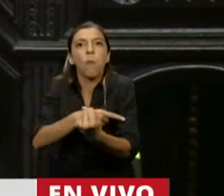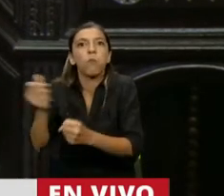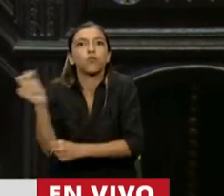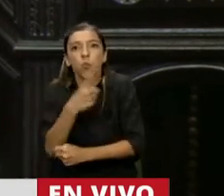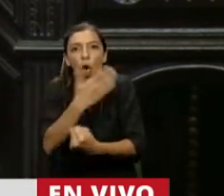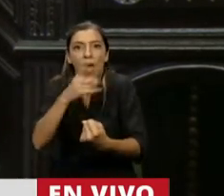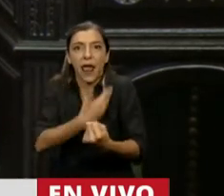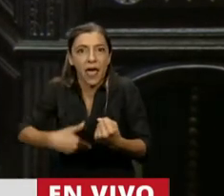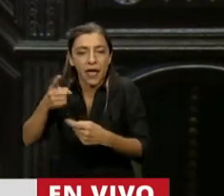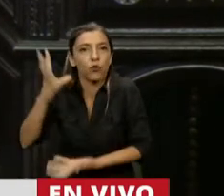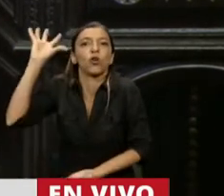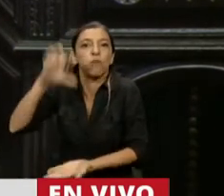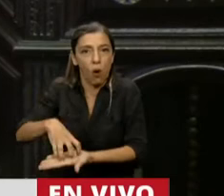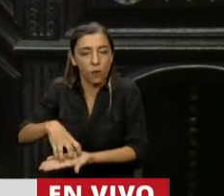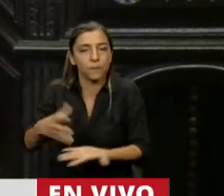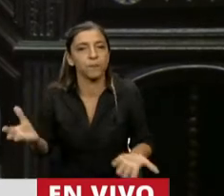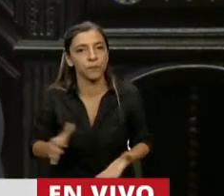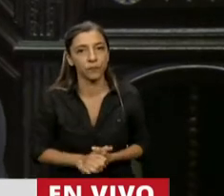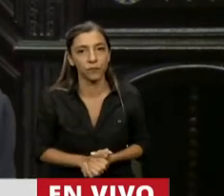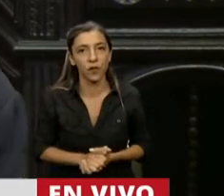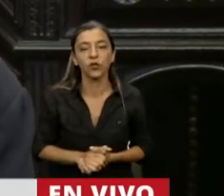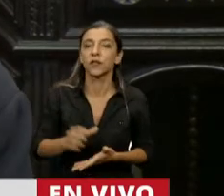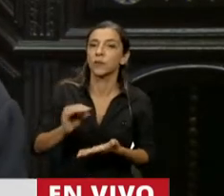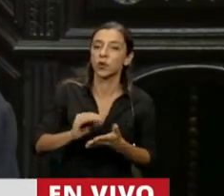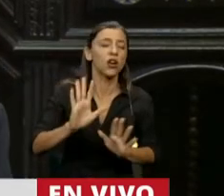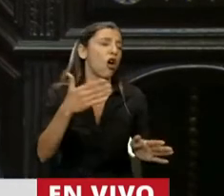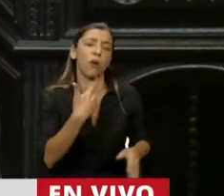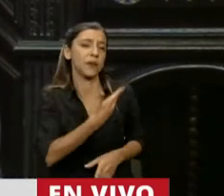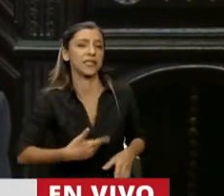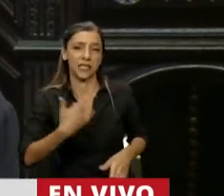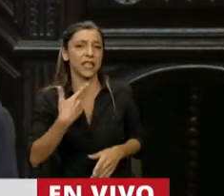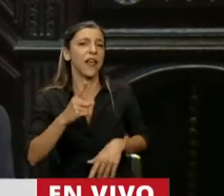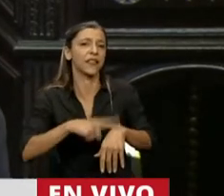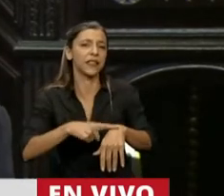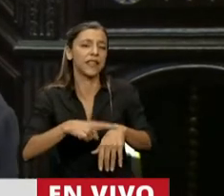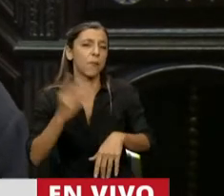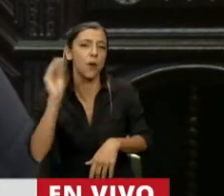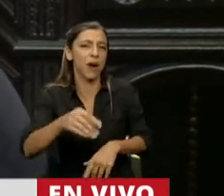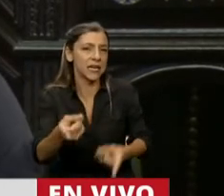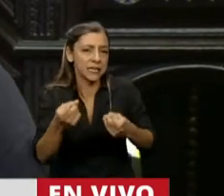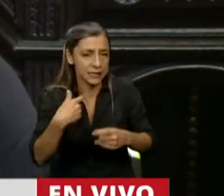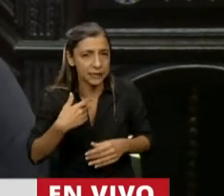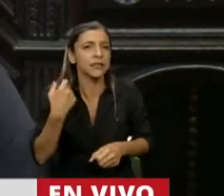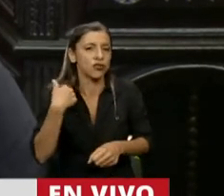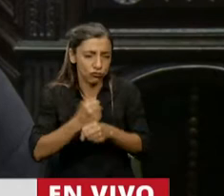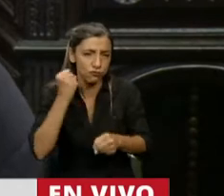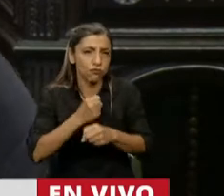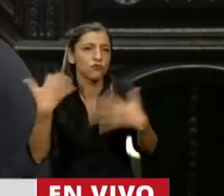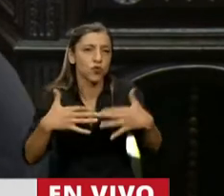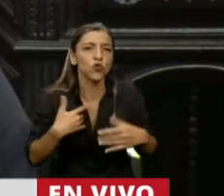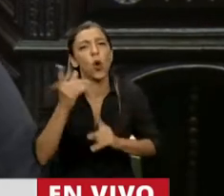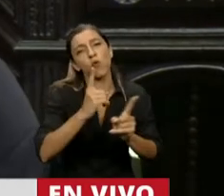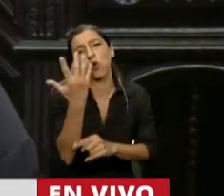Señor Presidente, hay otro aspecto. Me voy a tomar unos minutos más, señor Presidente, porque el tema es importante, he trabajado mucho, algunos se han pasado 5